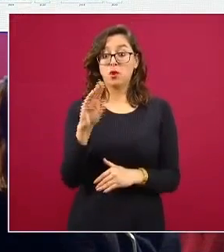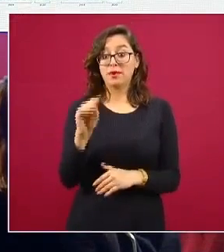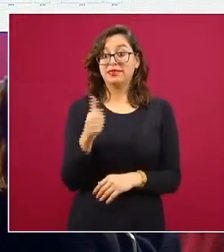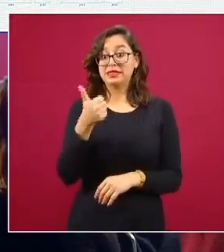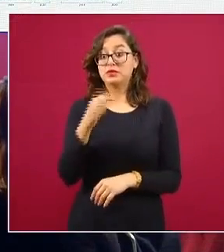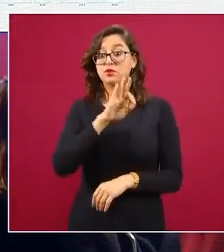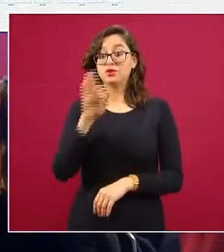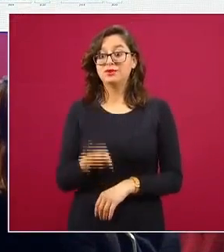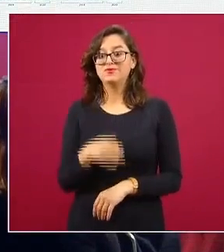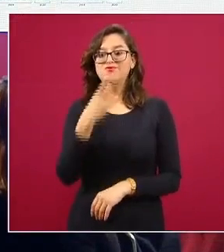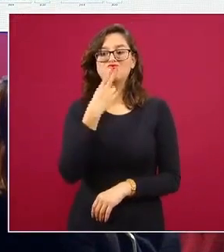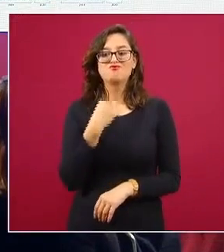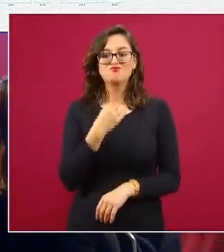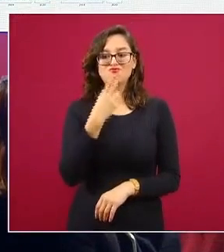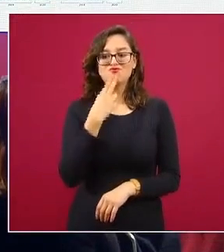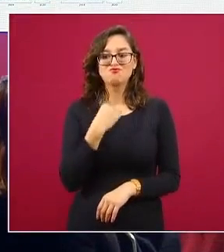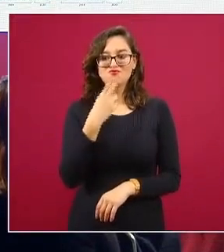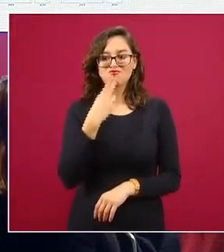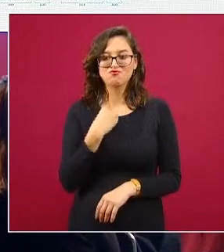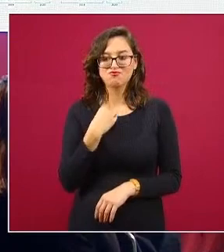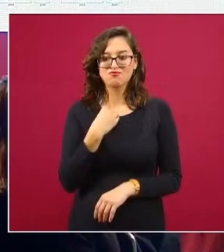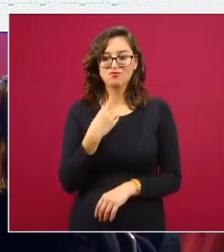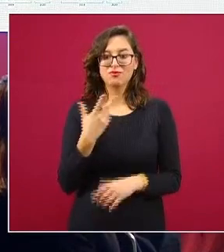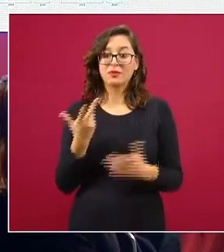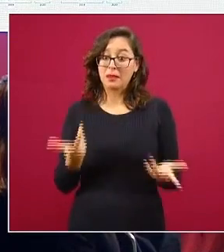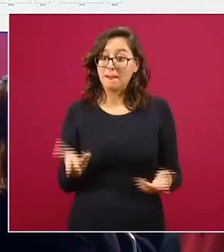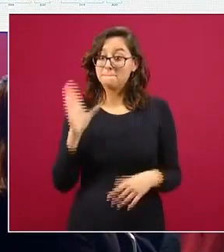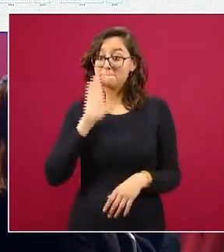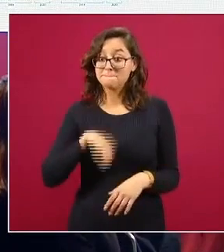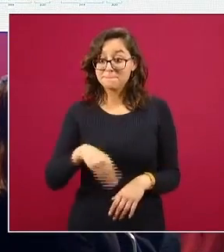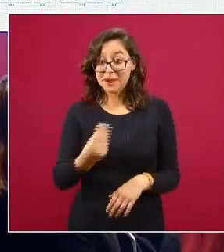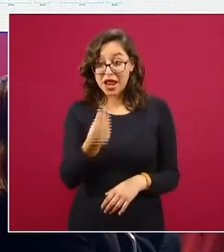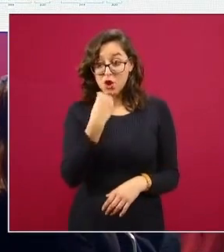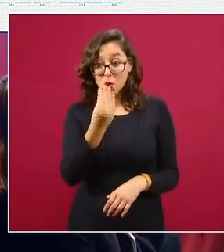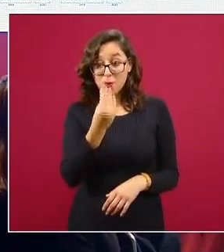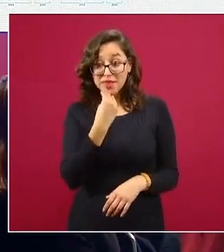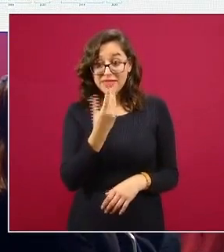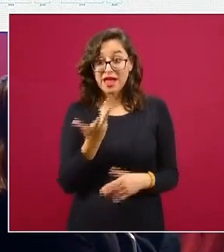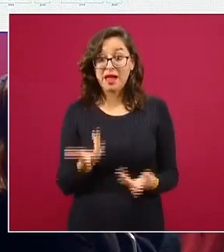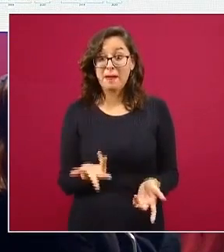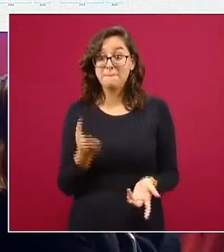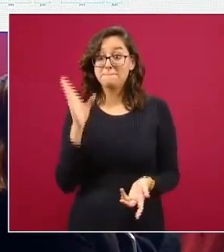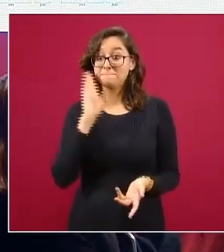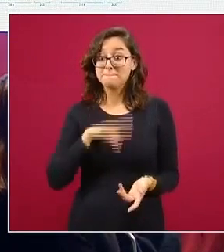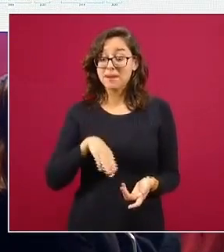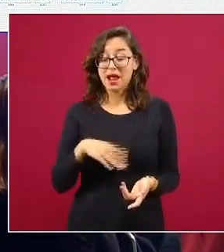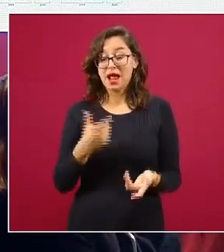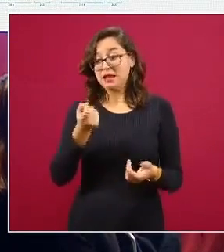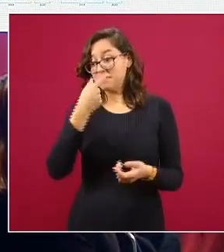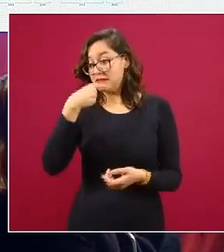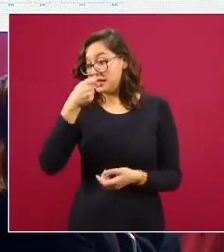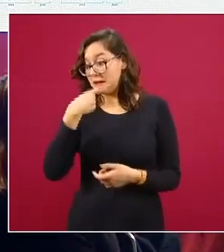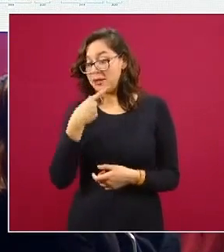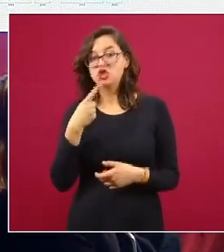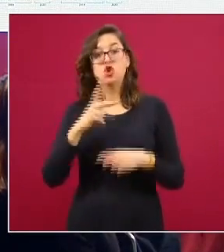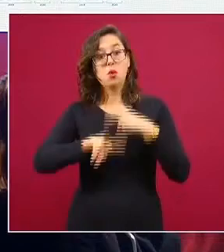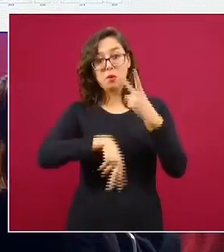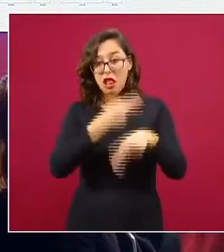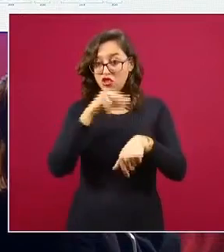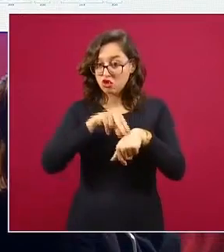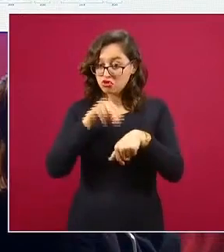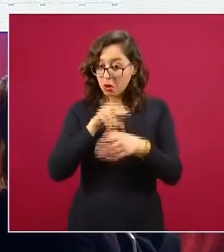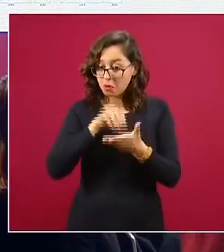diabetes ¿a qué se debe eso? el mal comer la falta de acceso a los medicamentos al monitoreo